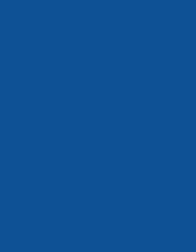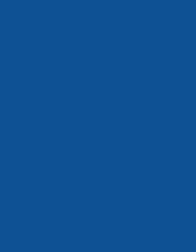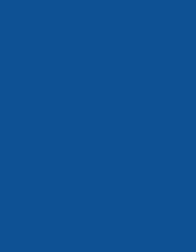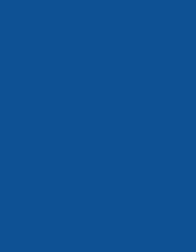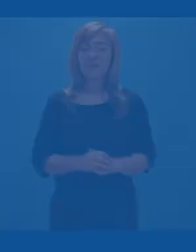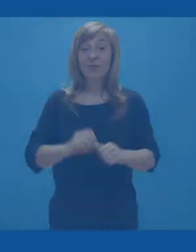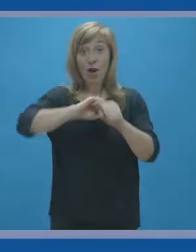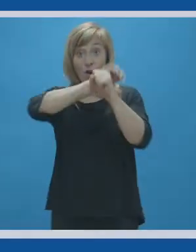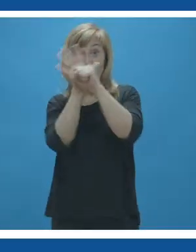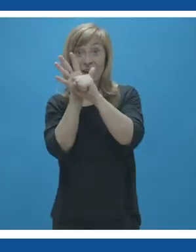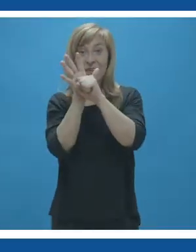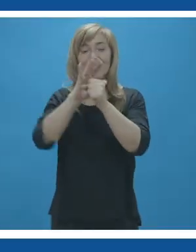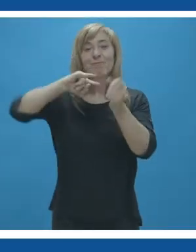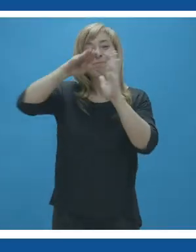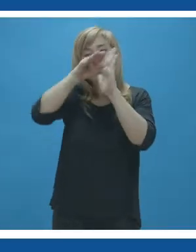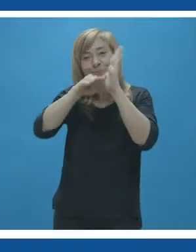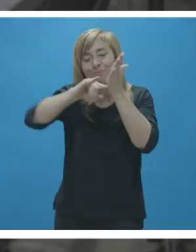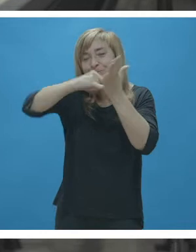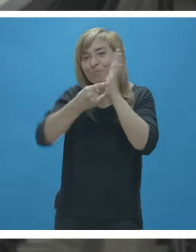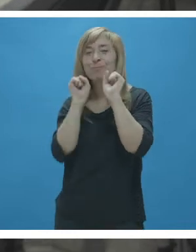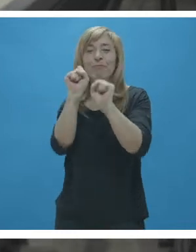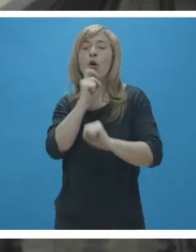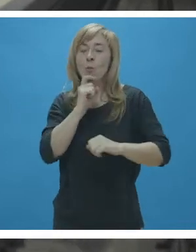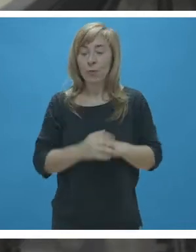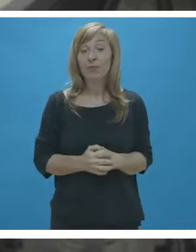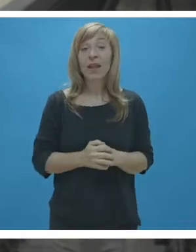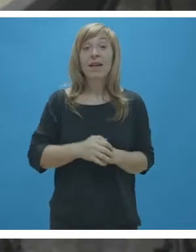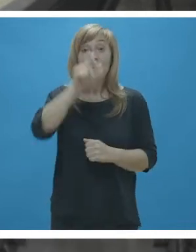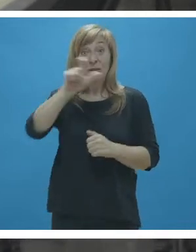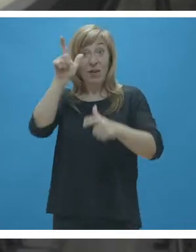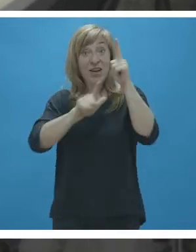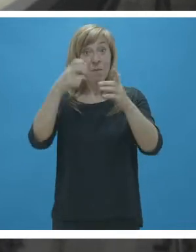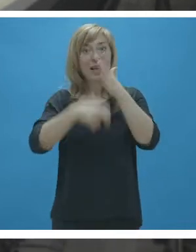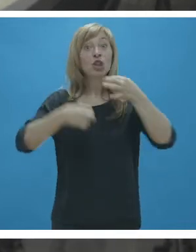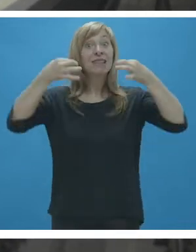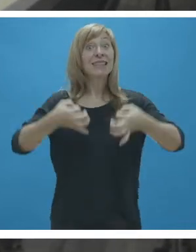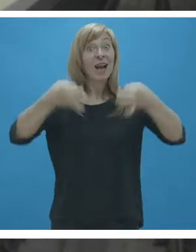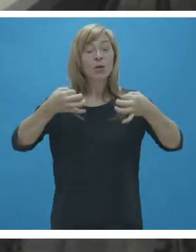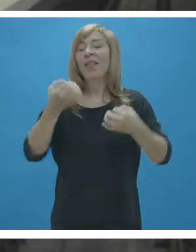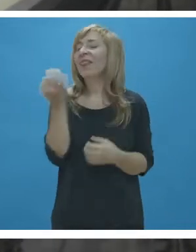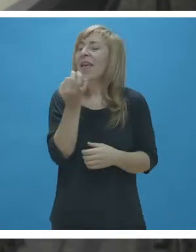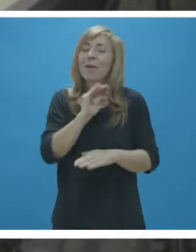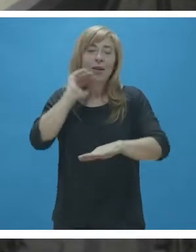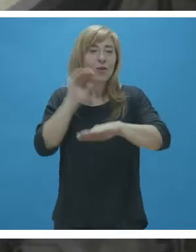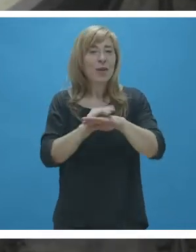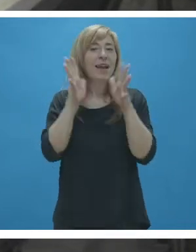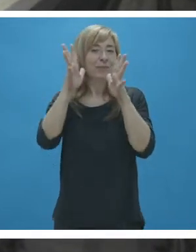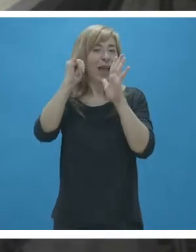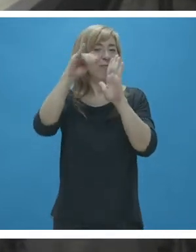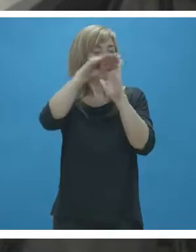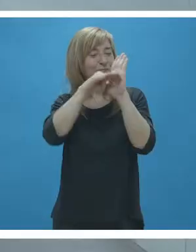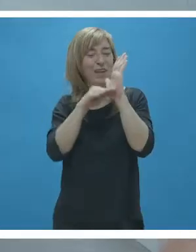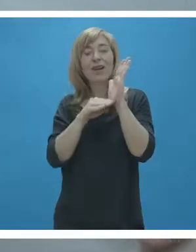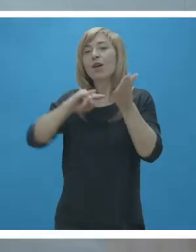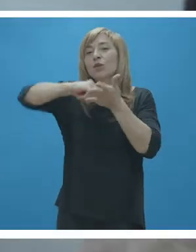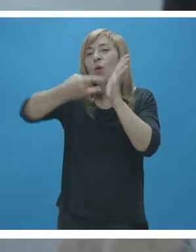Capítulo 10. Medidas frente al coronavirus. Para la seguridad de quienes viajan en metro, hay que seguir una serie de medidas y recomendaciones